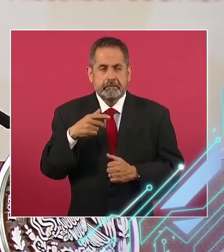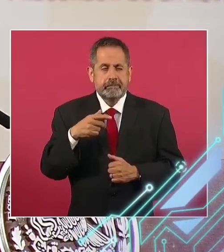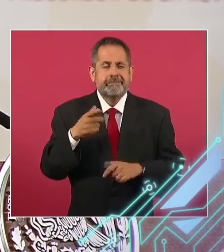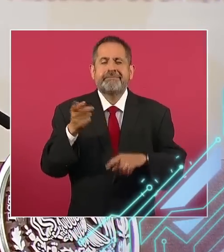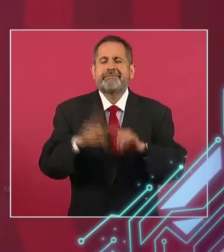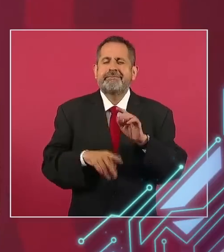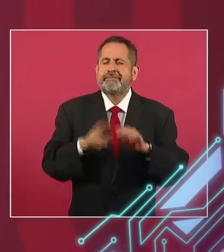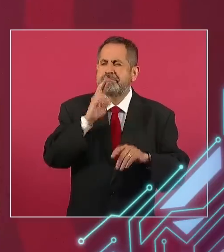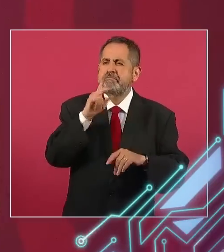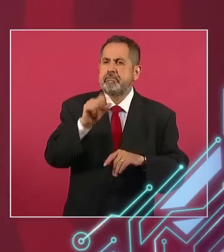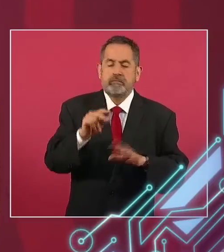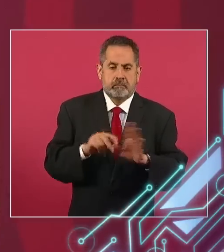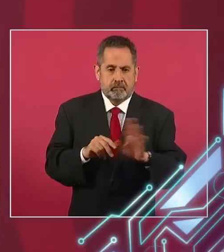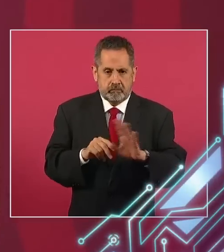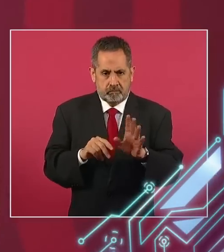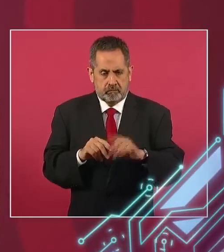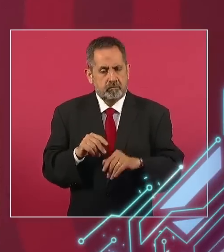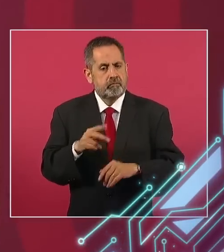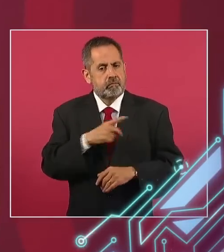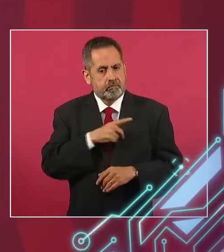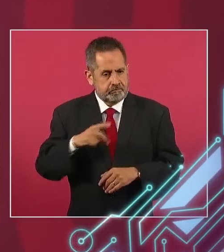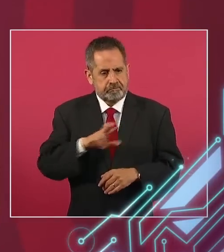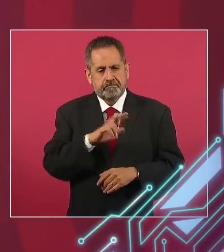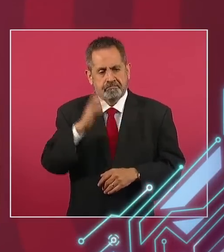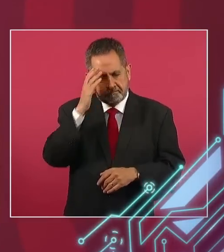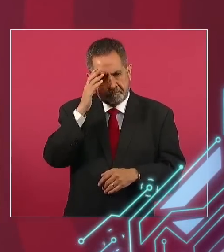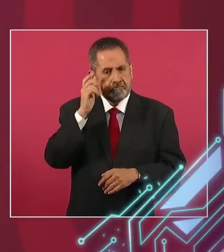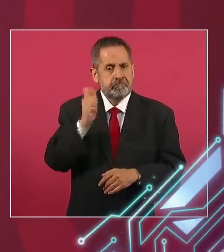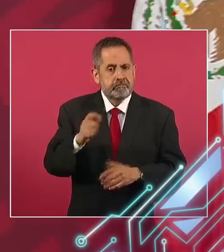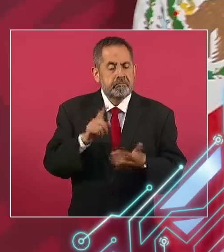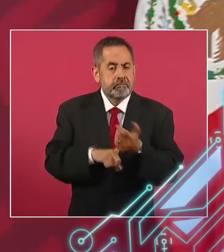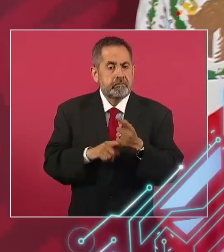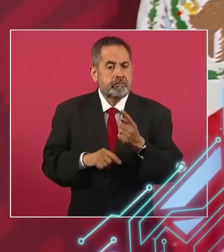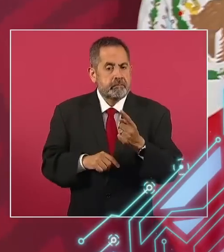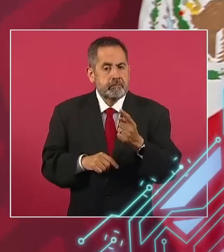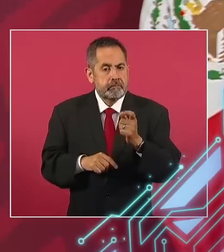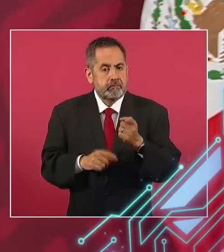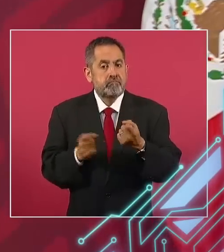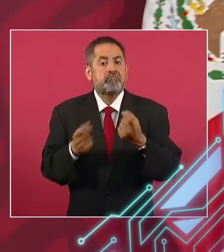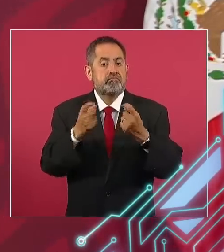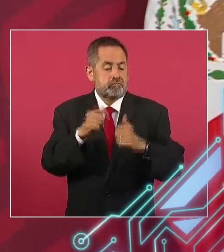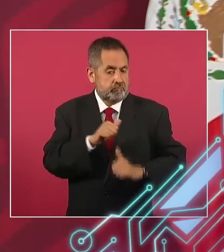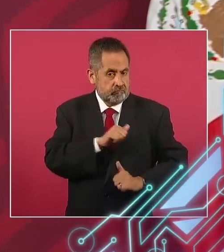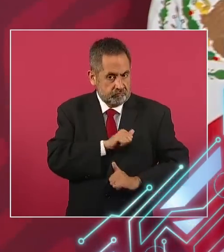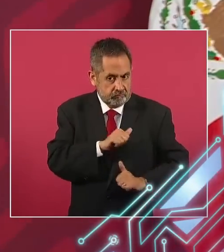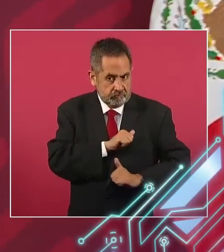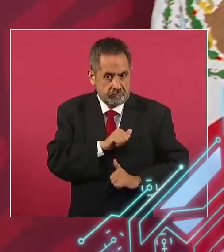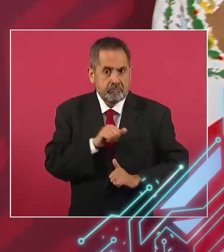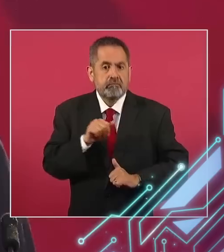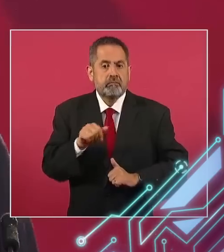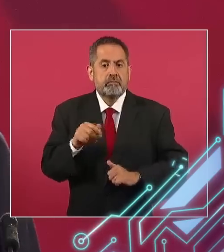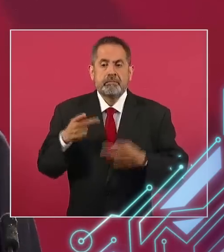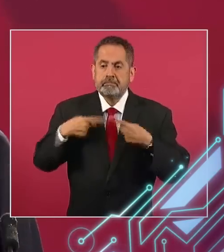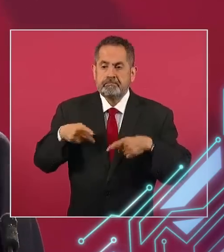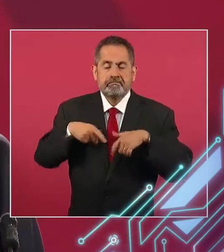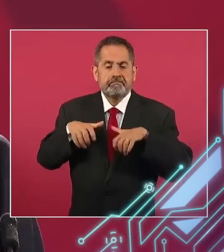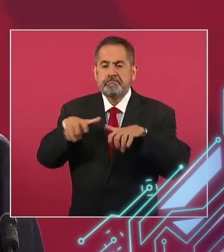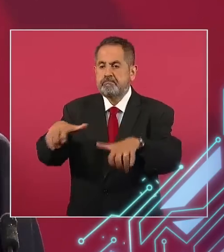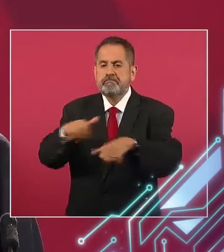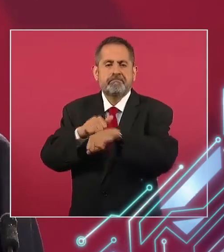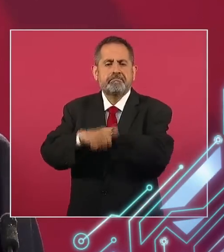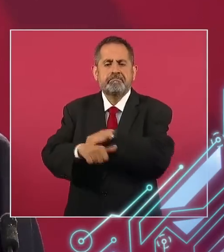de reconocer que soldados, pueblo raso,